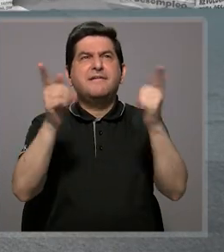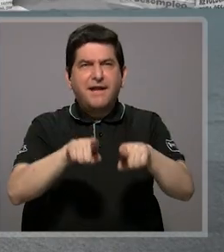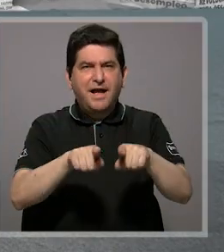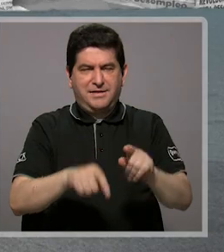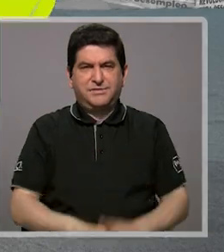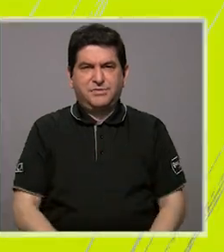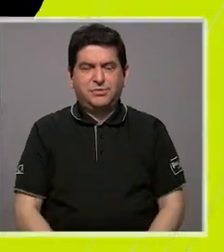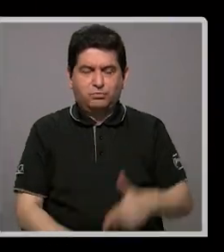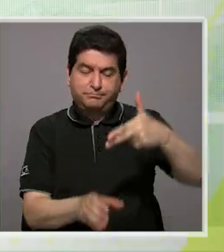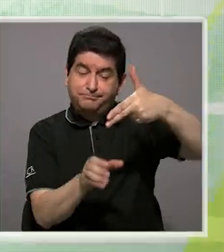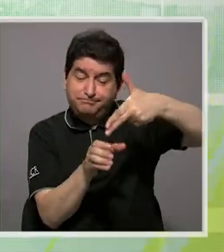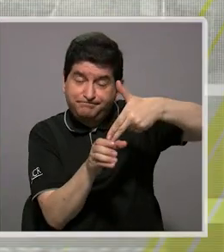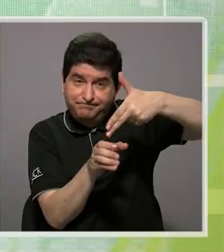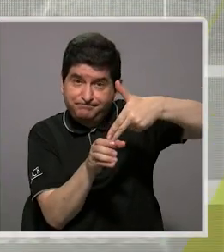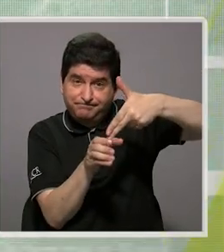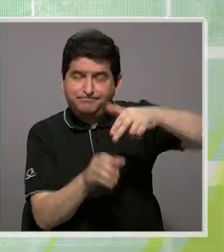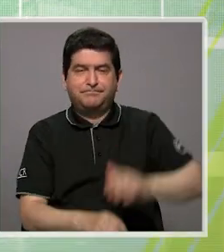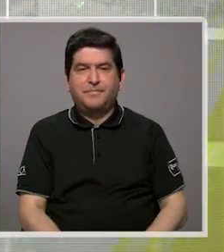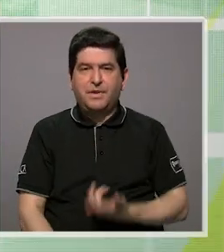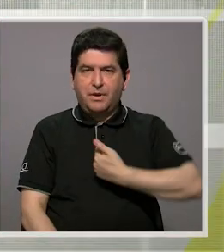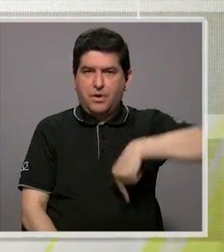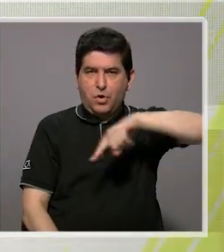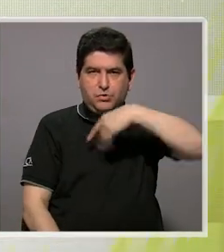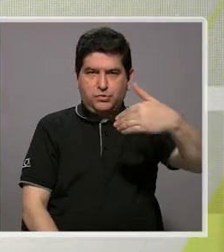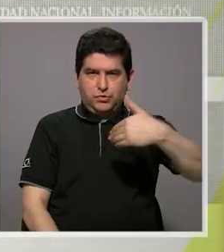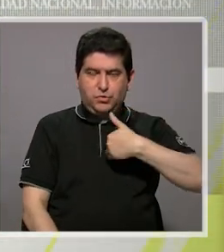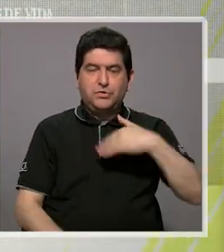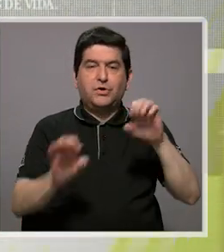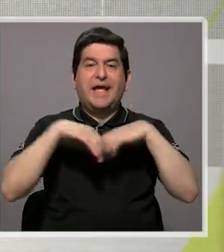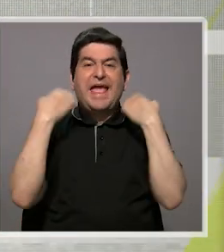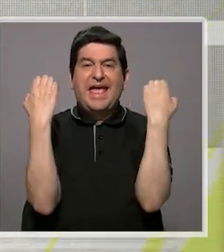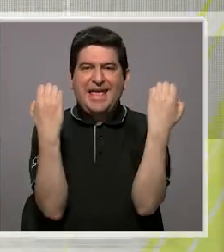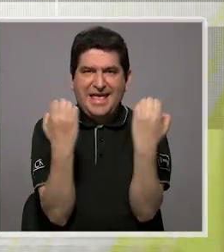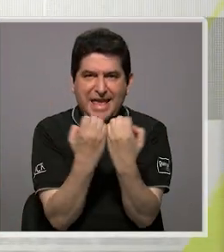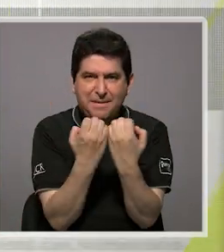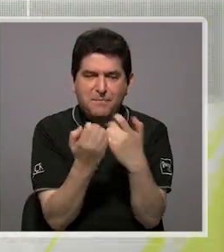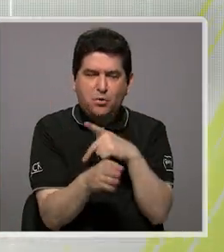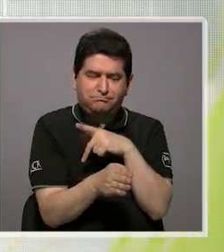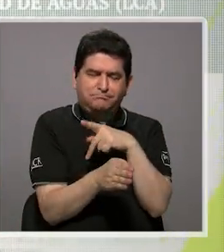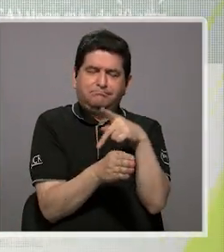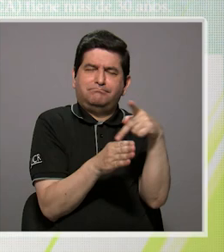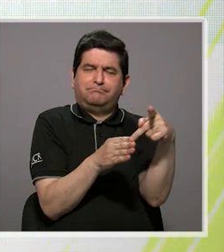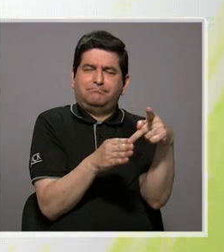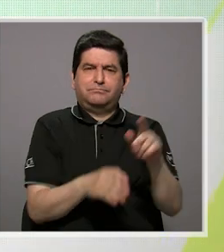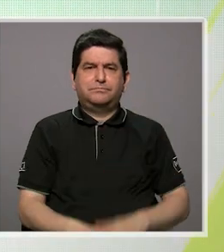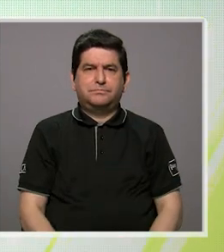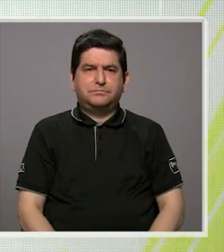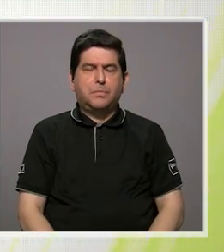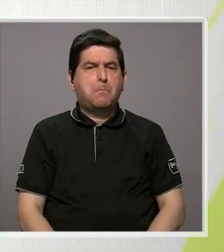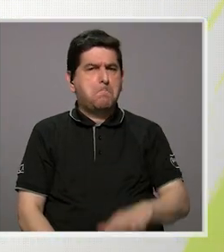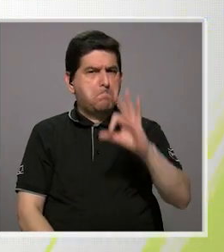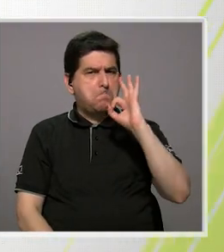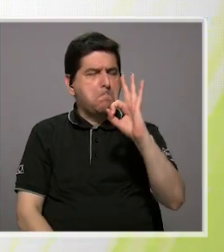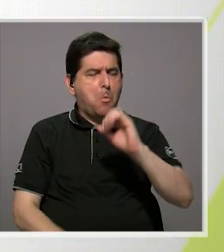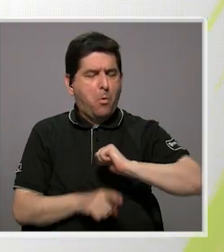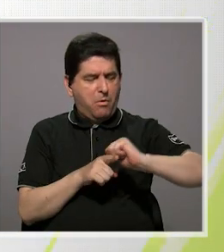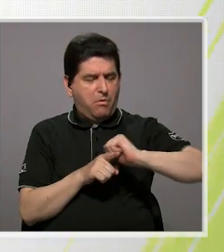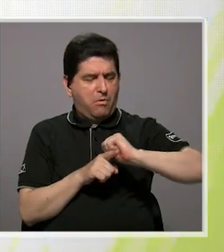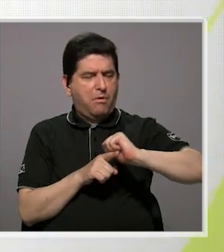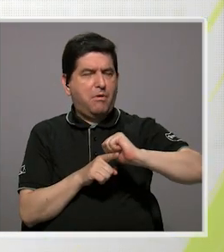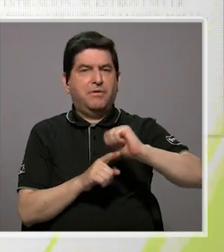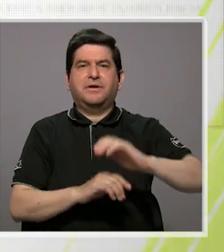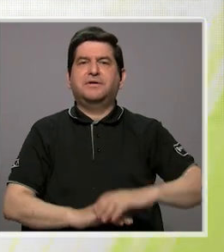de la parte de hidrocarburos, entonces tenemos un equipo profesional bastante, muy bien